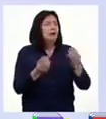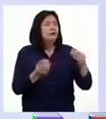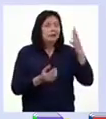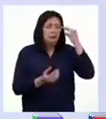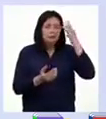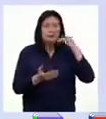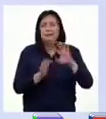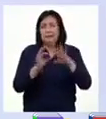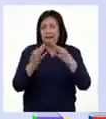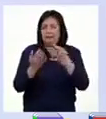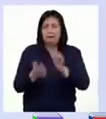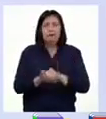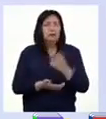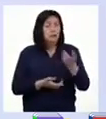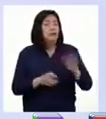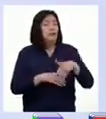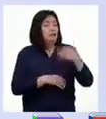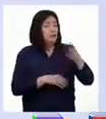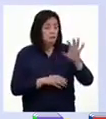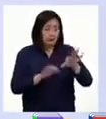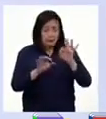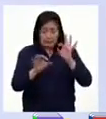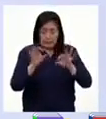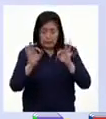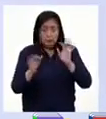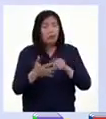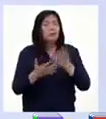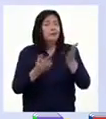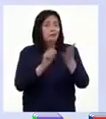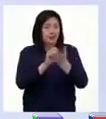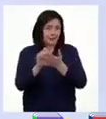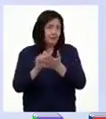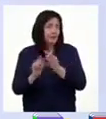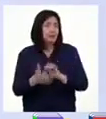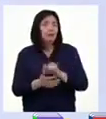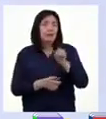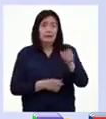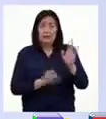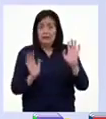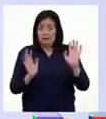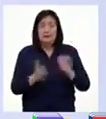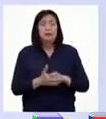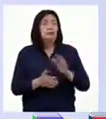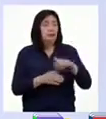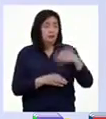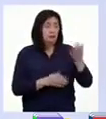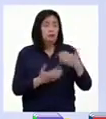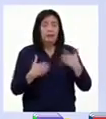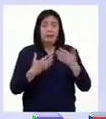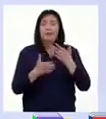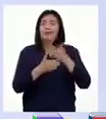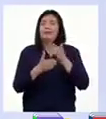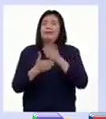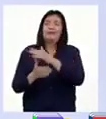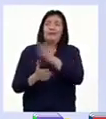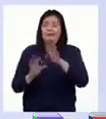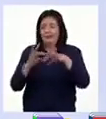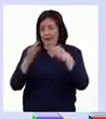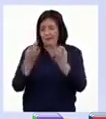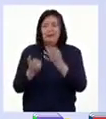la mayor cantidad de anécdotas familiares para luego seleccionarlas y escribirlas. De esta manera, luego podrán compartirlas